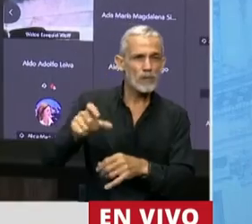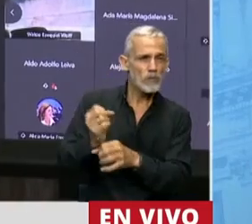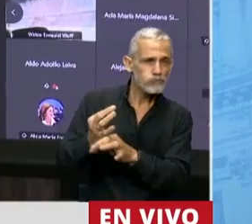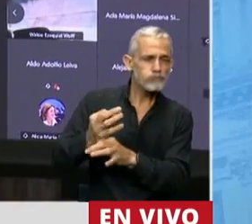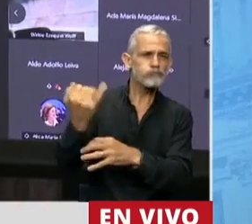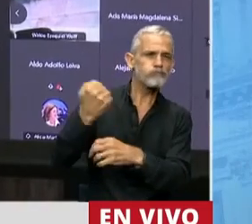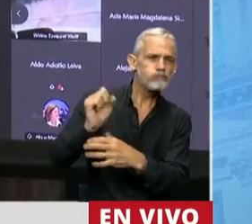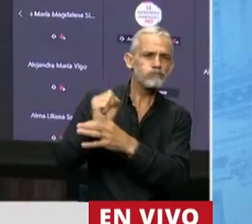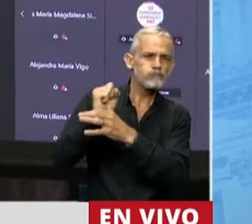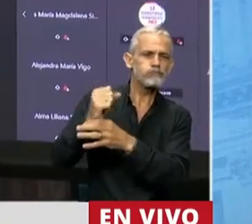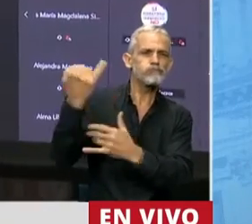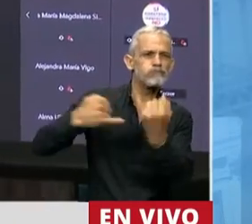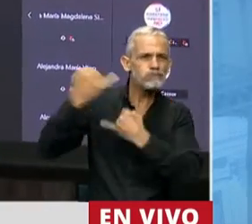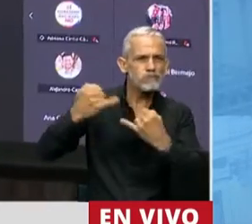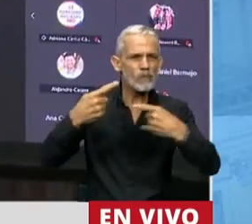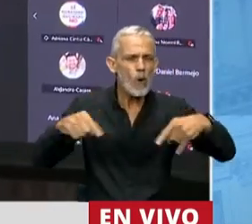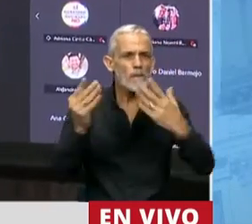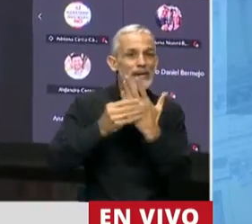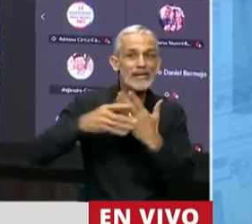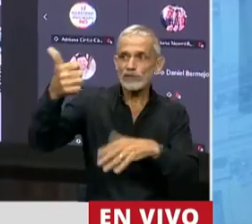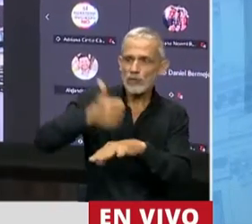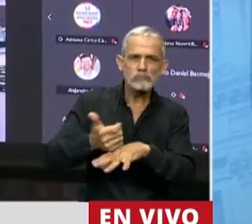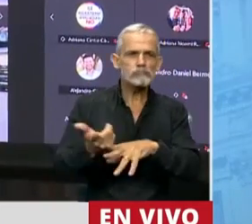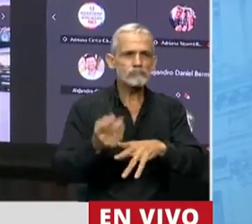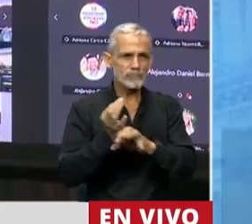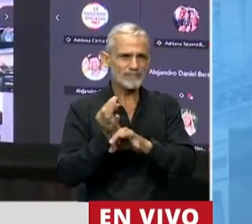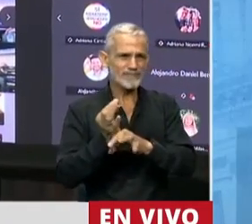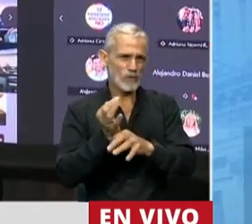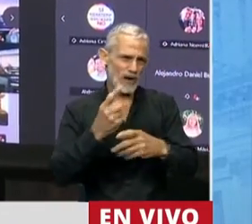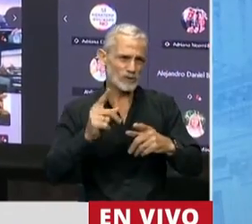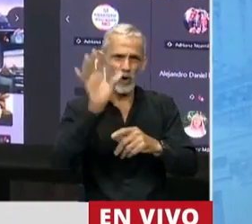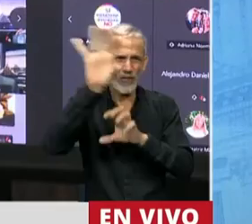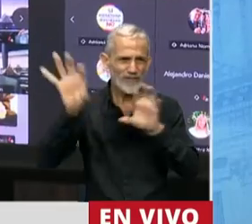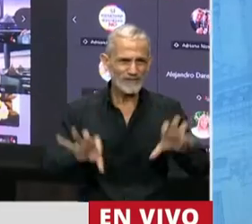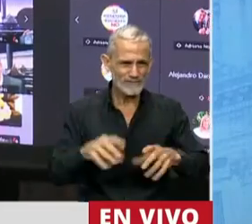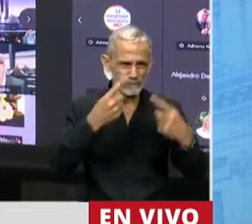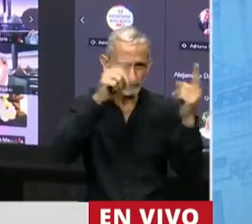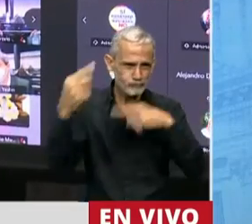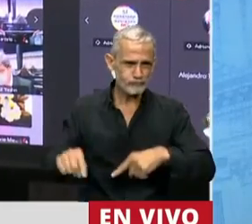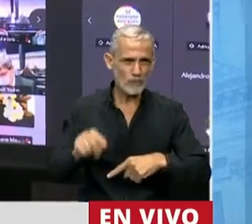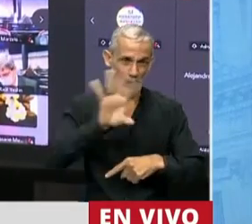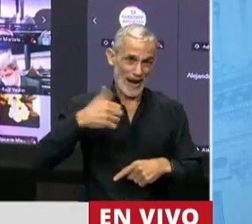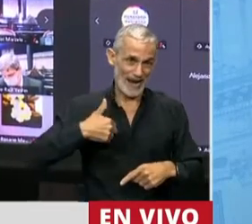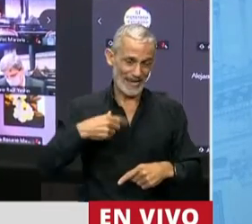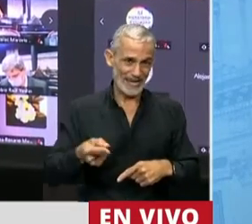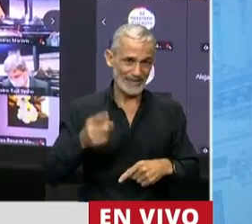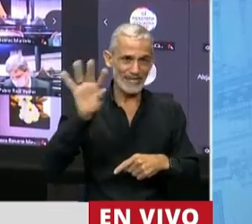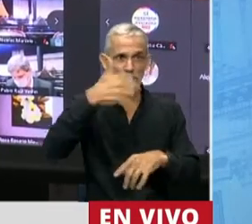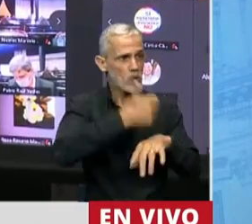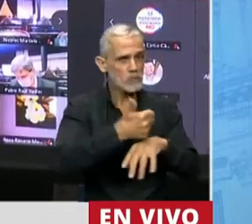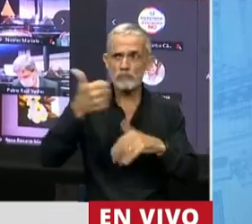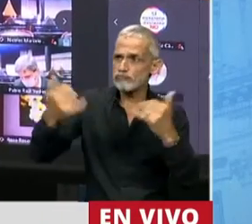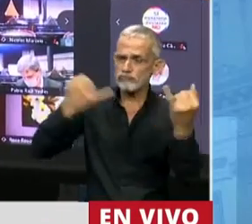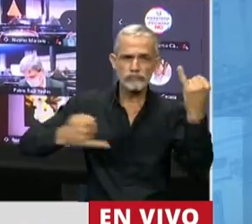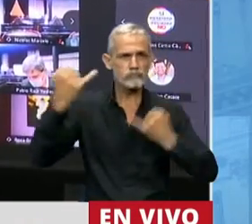con especialistas y con ministros de educación de distintas regiones de nuestro país, distintas